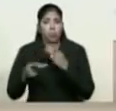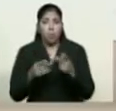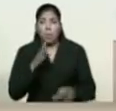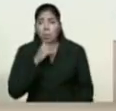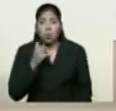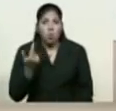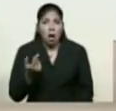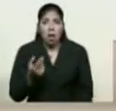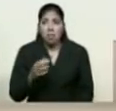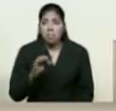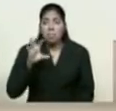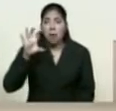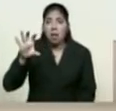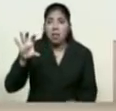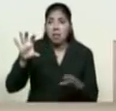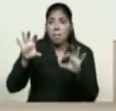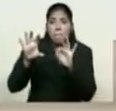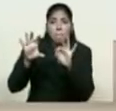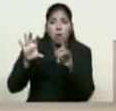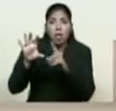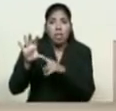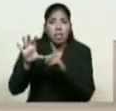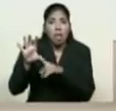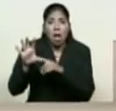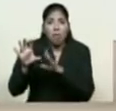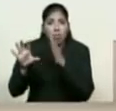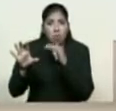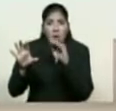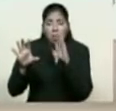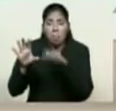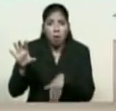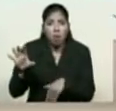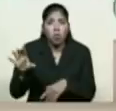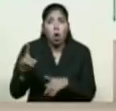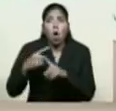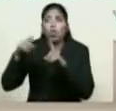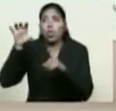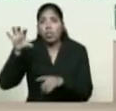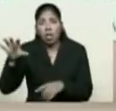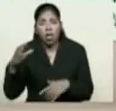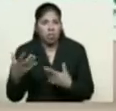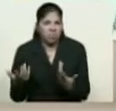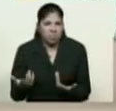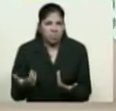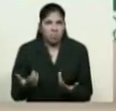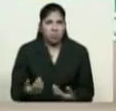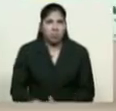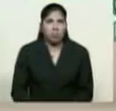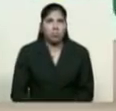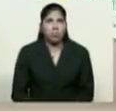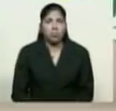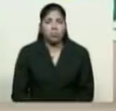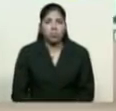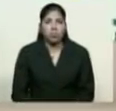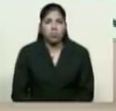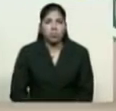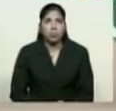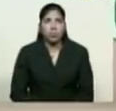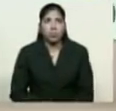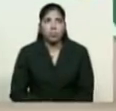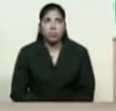las economías pierden una poderosa herramienta para cuidar y proteger el poder adquisitivo de nuestro pueblo.